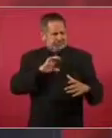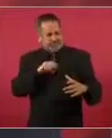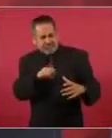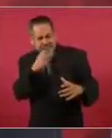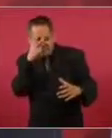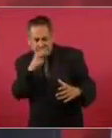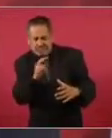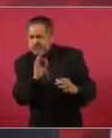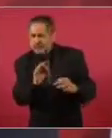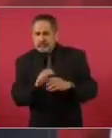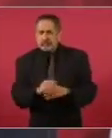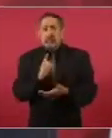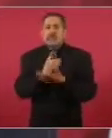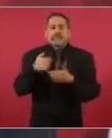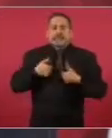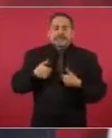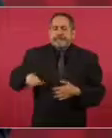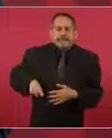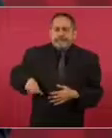no es el gobierno,